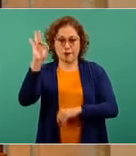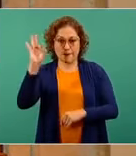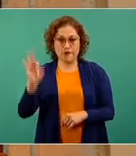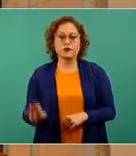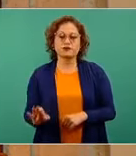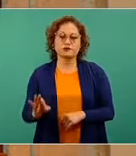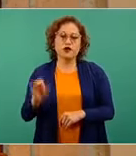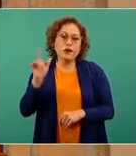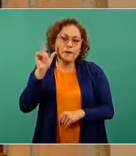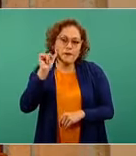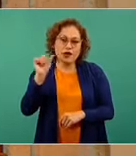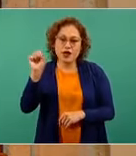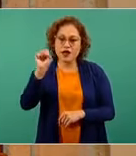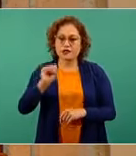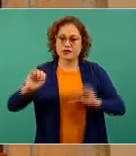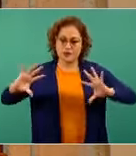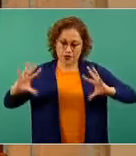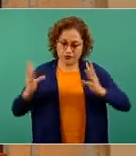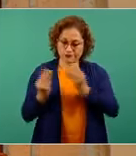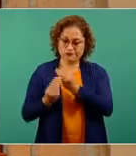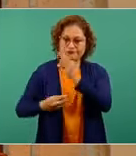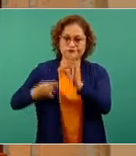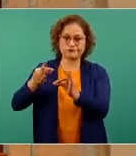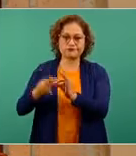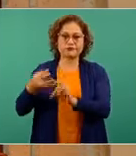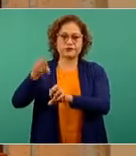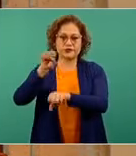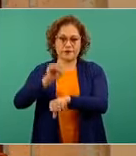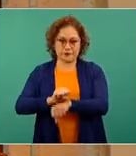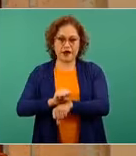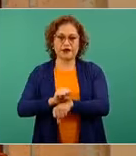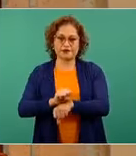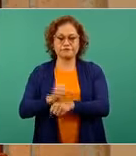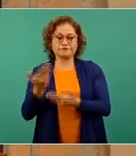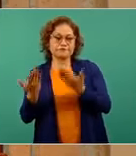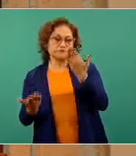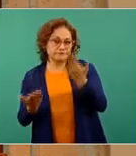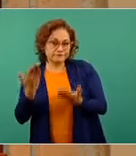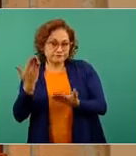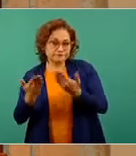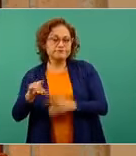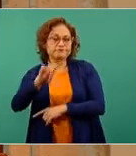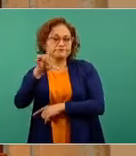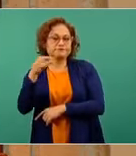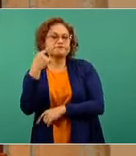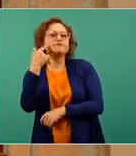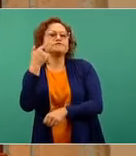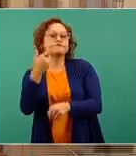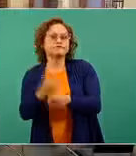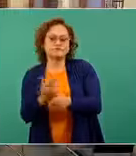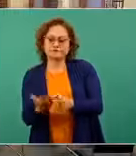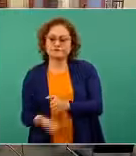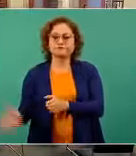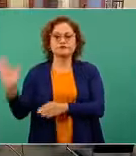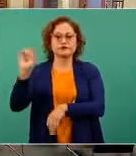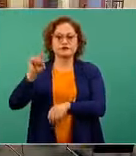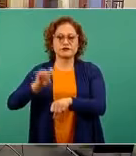día, que sería mañana sábado, en el cual podemos tener una variación y luego estaremos viendo el comportamiento de la semana 13.